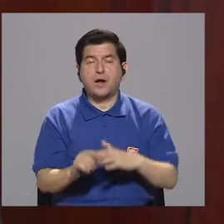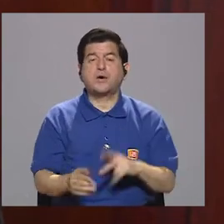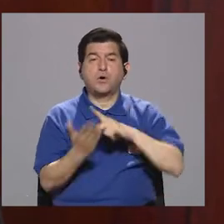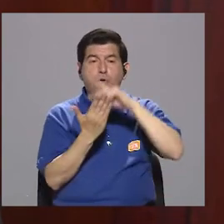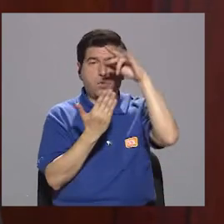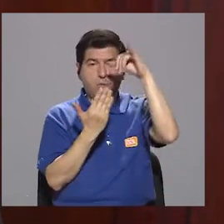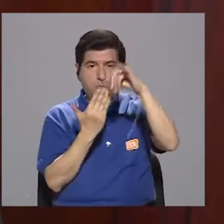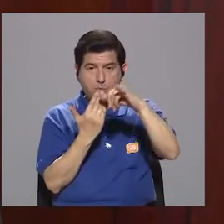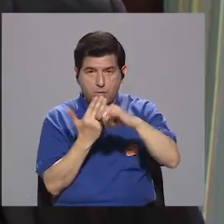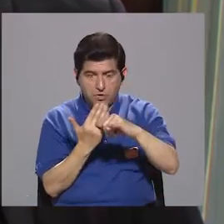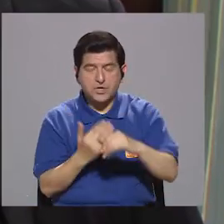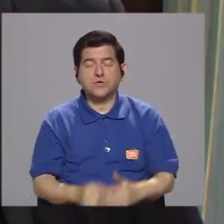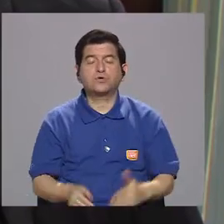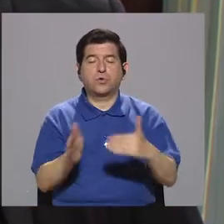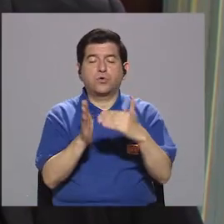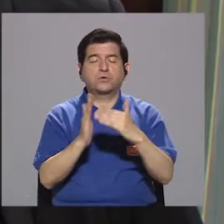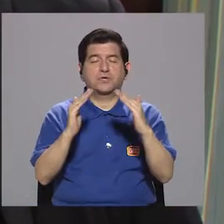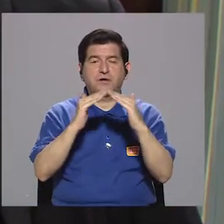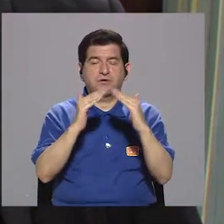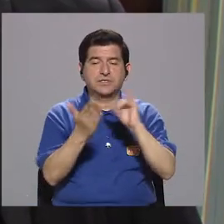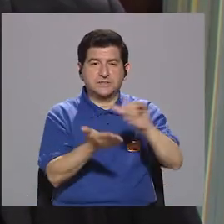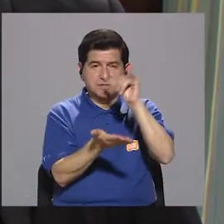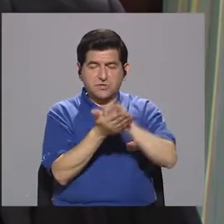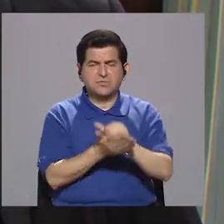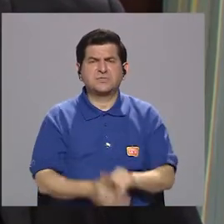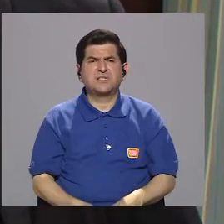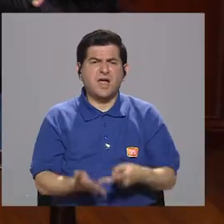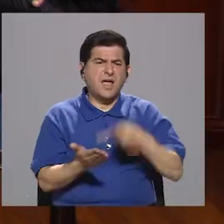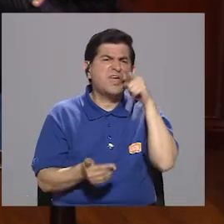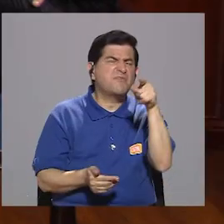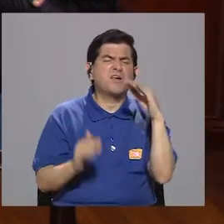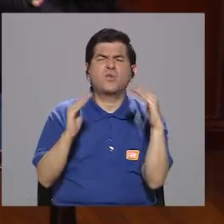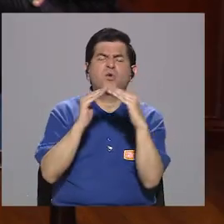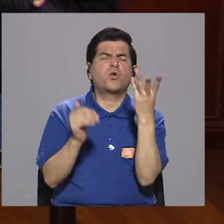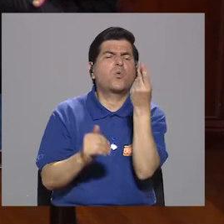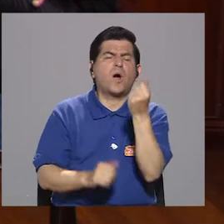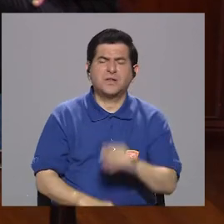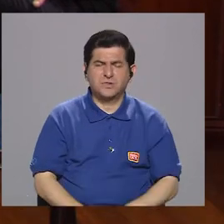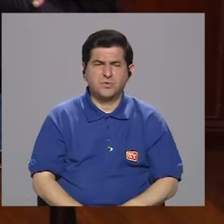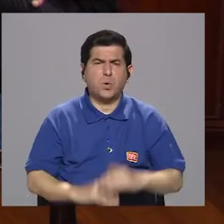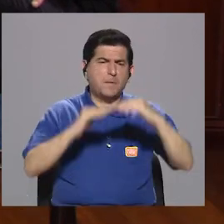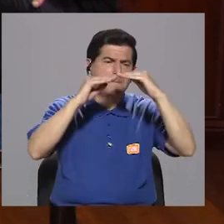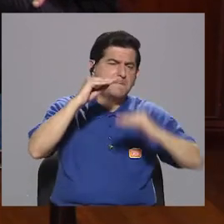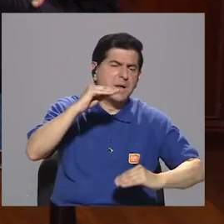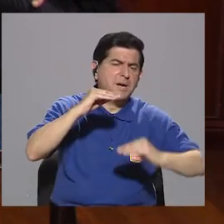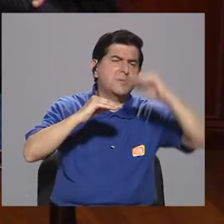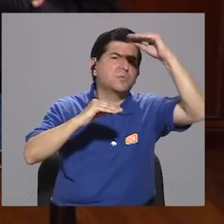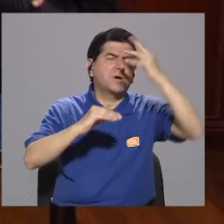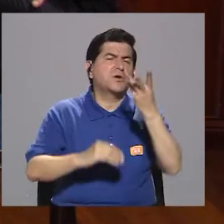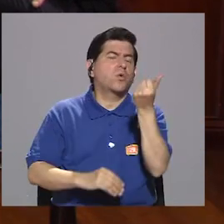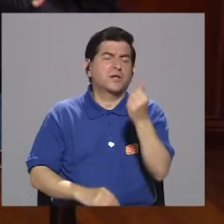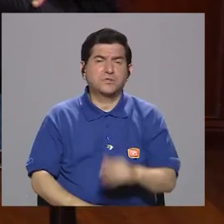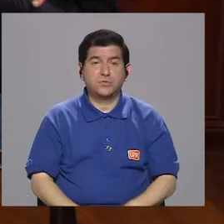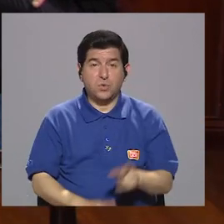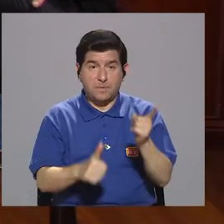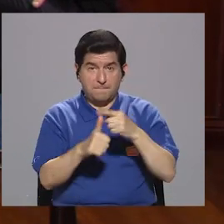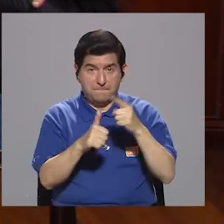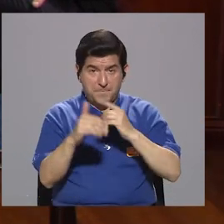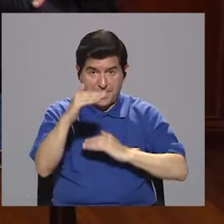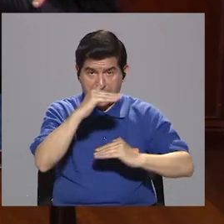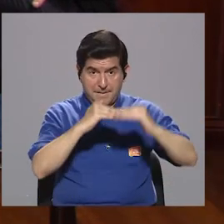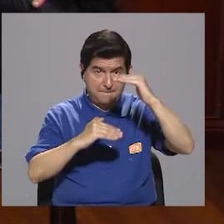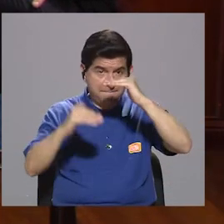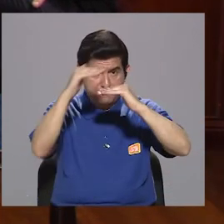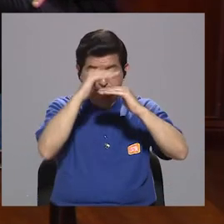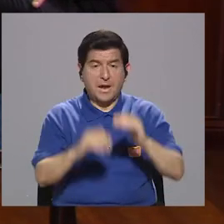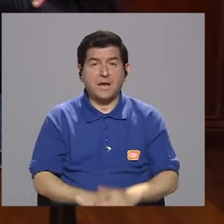repoblamiento de San José. ¿Cuánto cuesta vivir en una torre, don Johnny? Depende. Dígame, un precio máximo y un mínimo. Originalmente, las primeras torres que